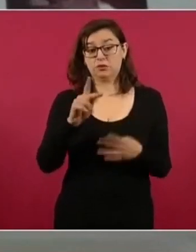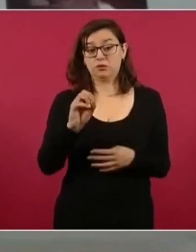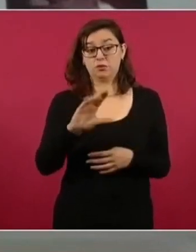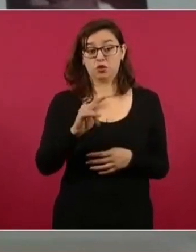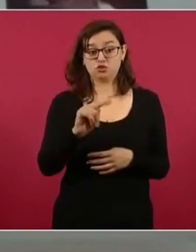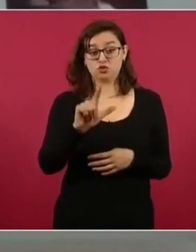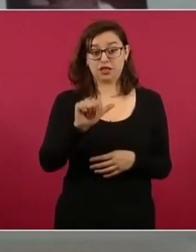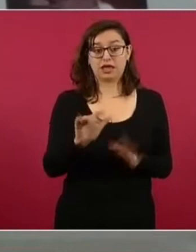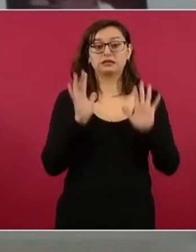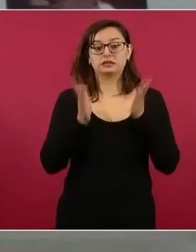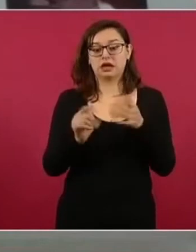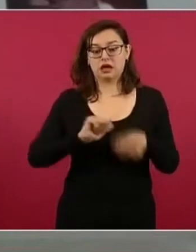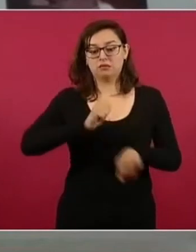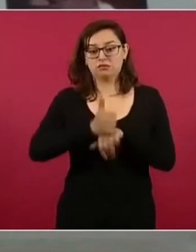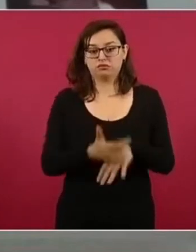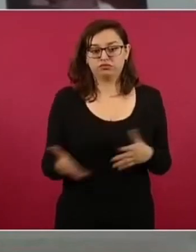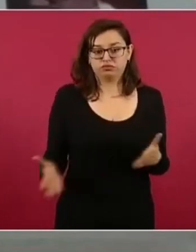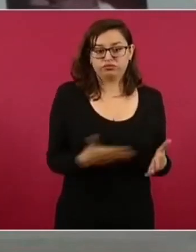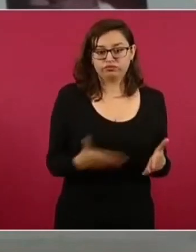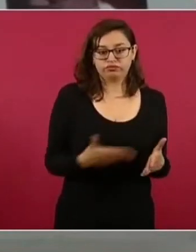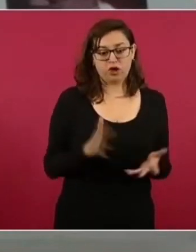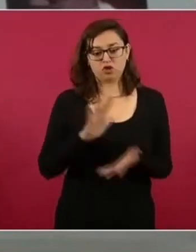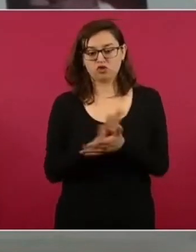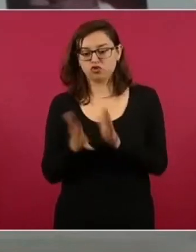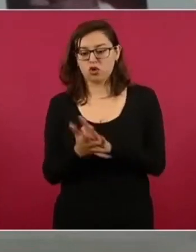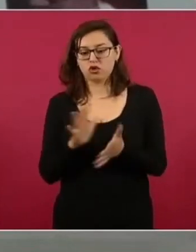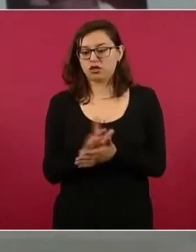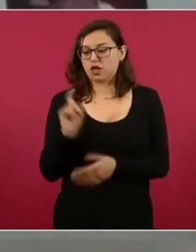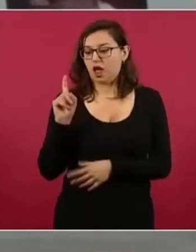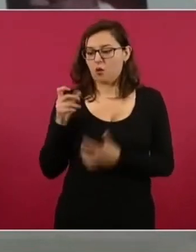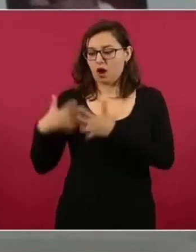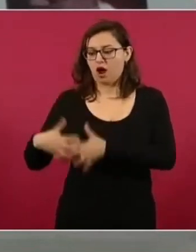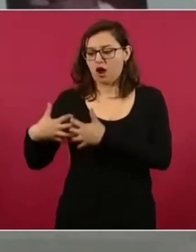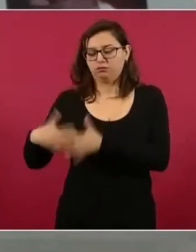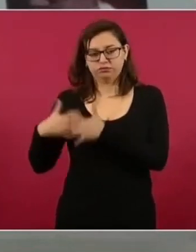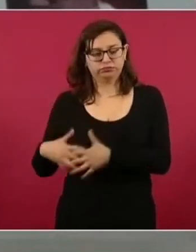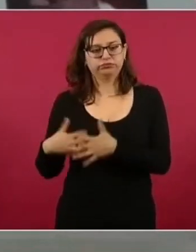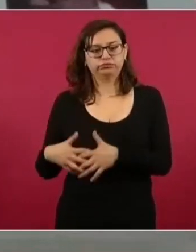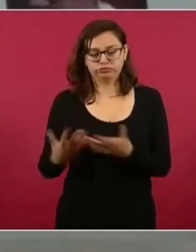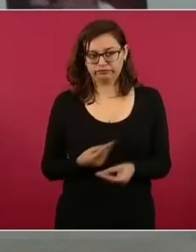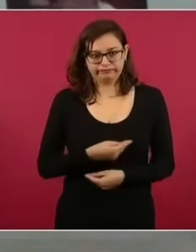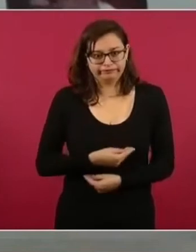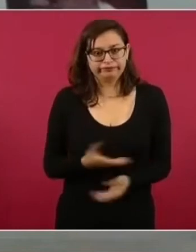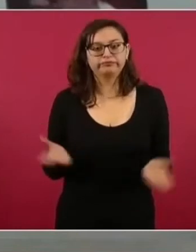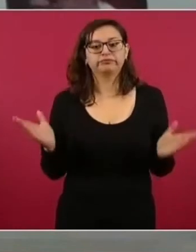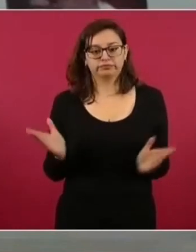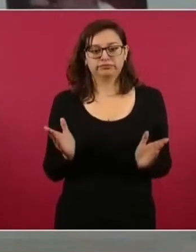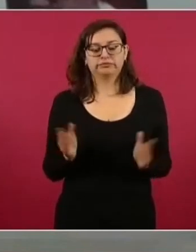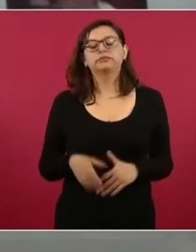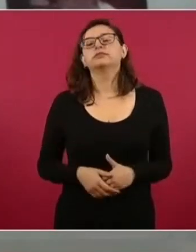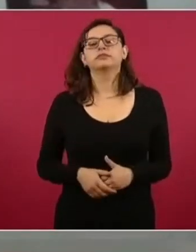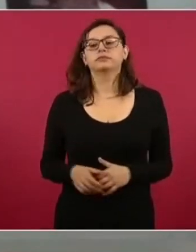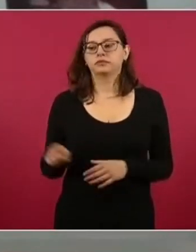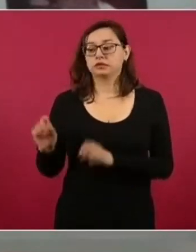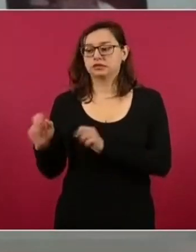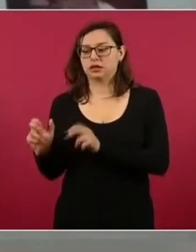cocina comunitaria con su tortilladora y la planta potabilizadora de agua que se trajo de Tuxtla Gutiérrez,